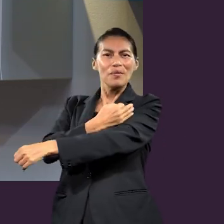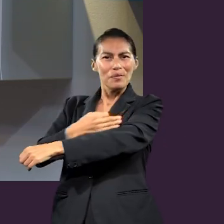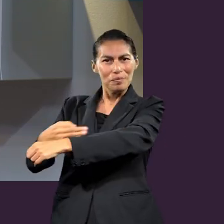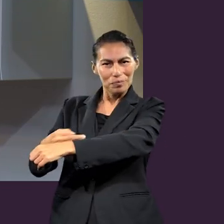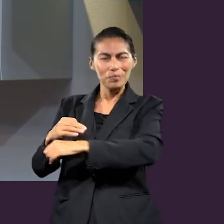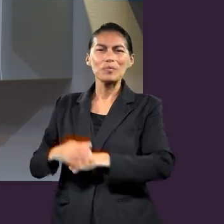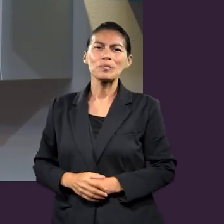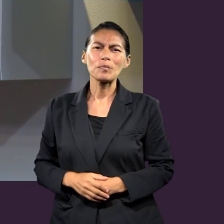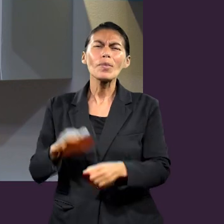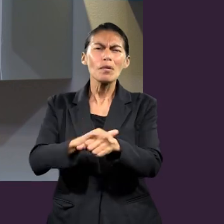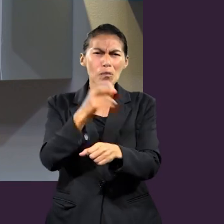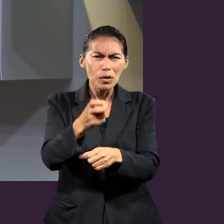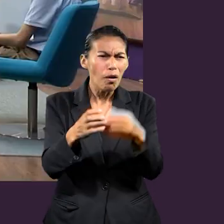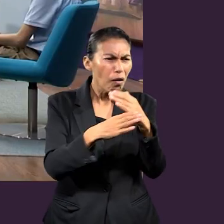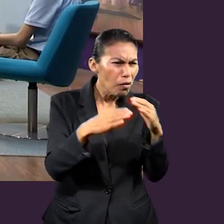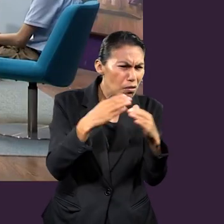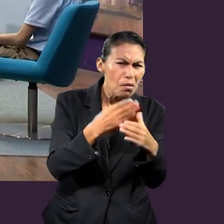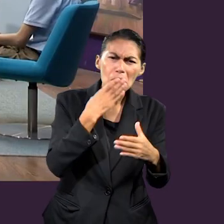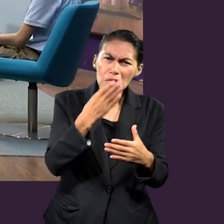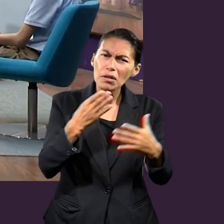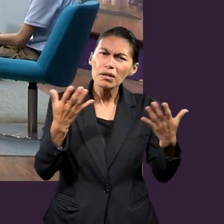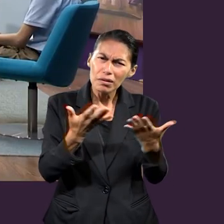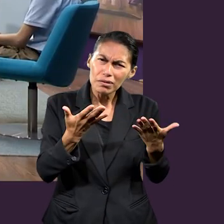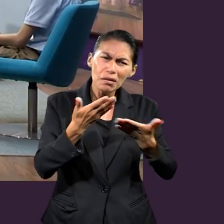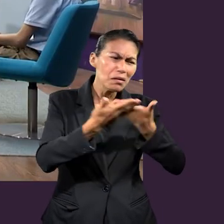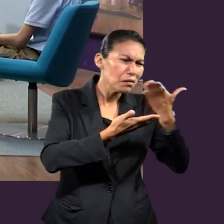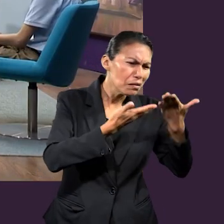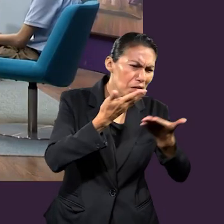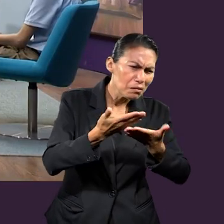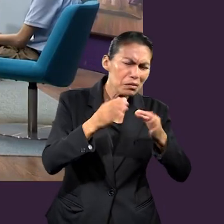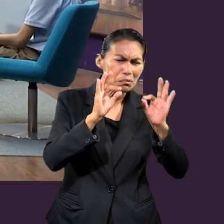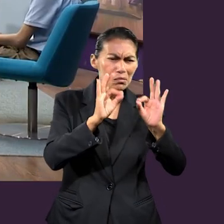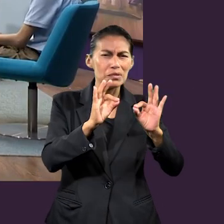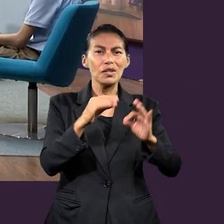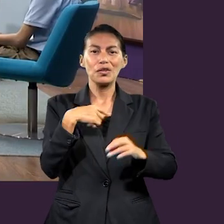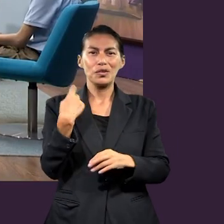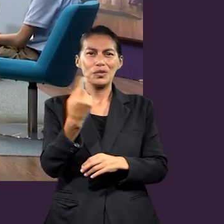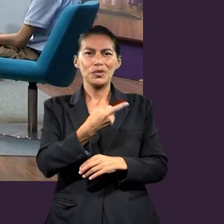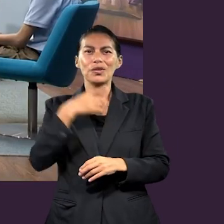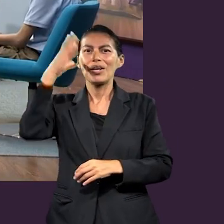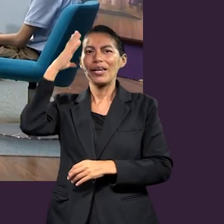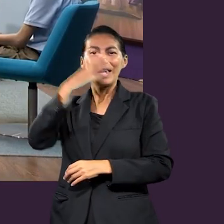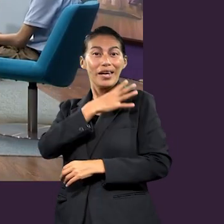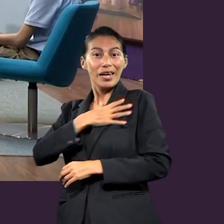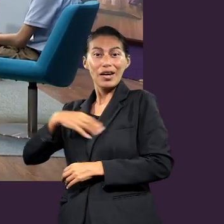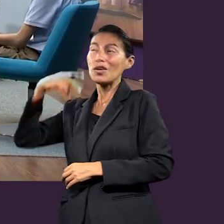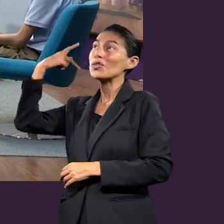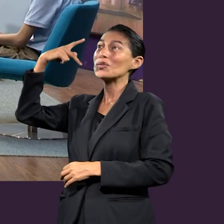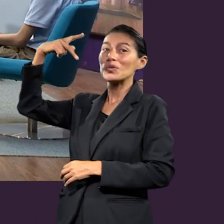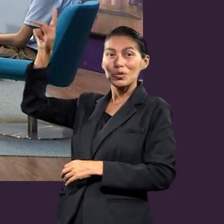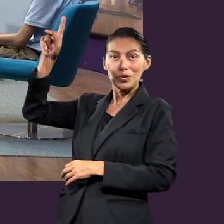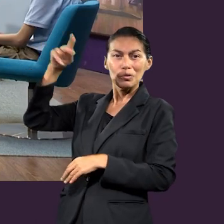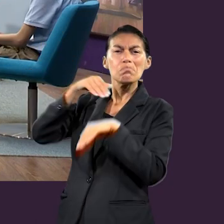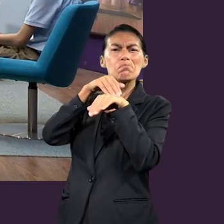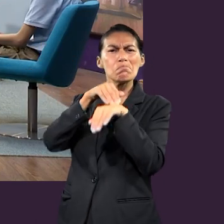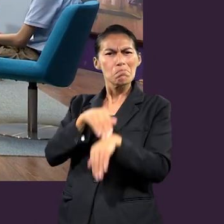familia del Señor, por eso hacemos las cosas bien, porque somos hijos obedientes de un Señor,